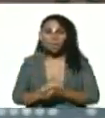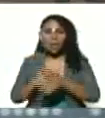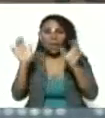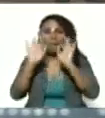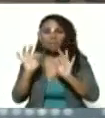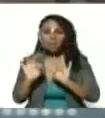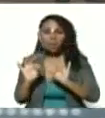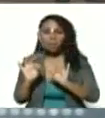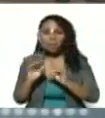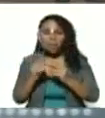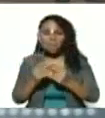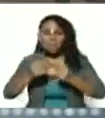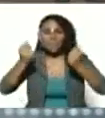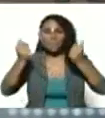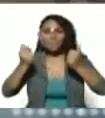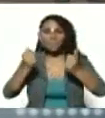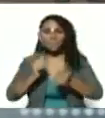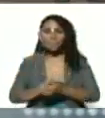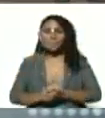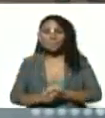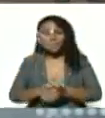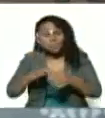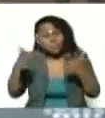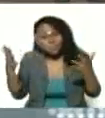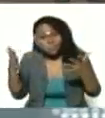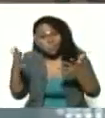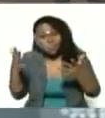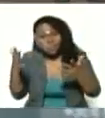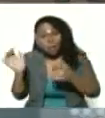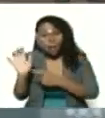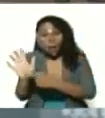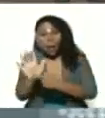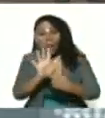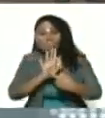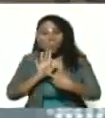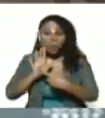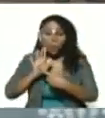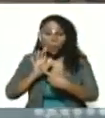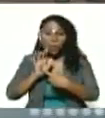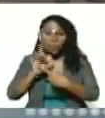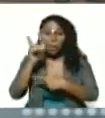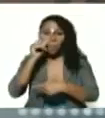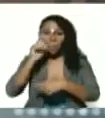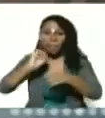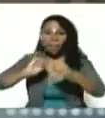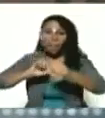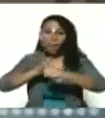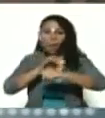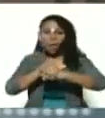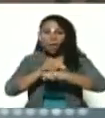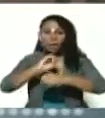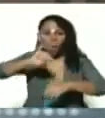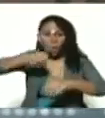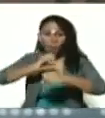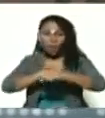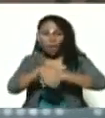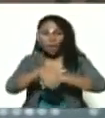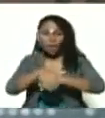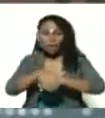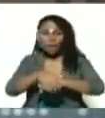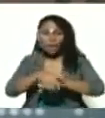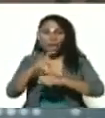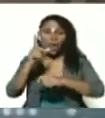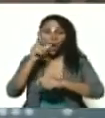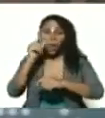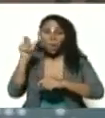desaparecido. Así que bueno, el ejemplo de Jorge y David Nieve escribió